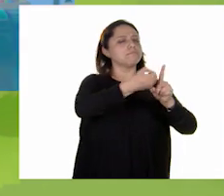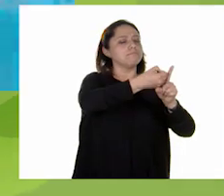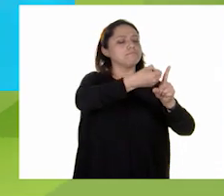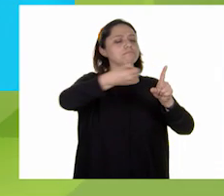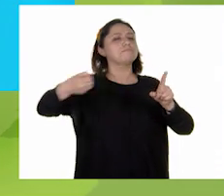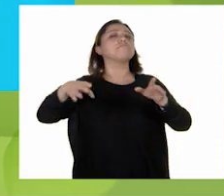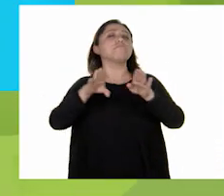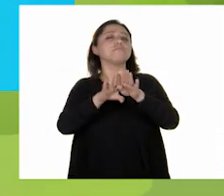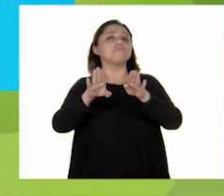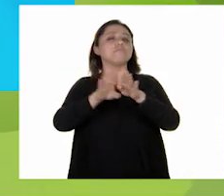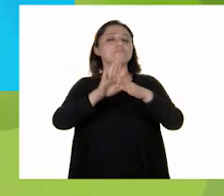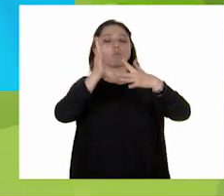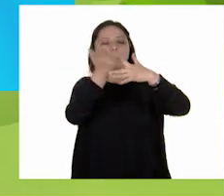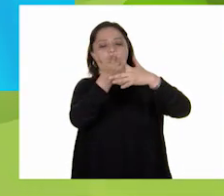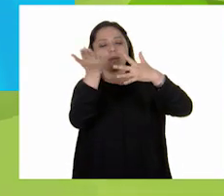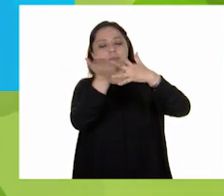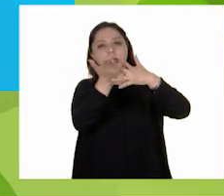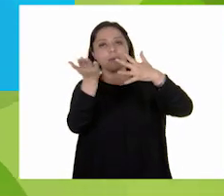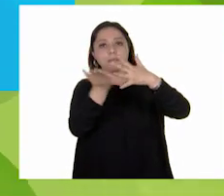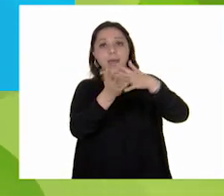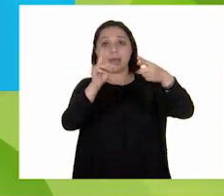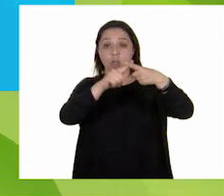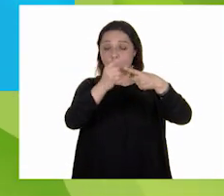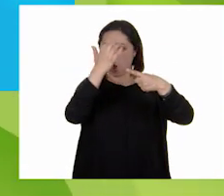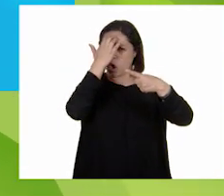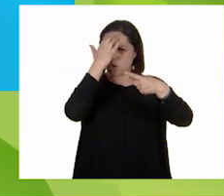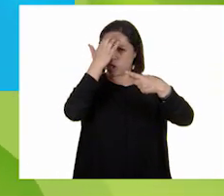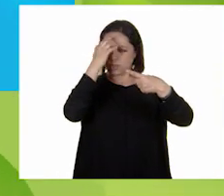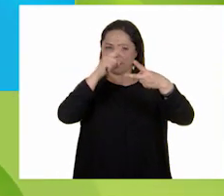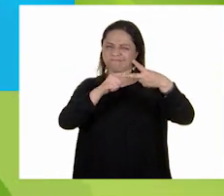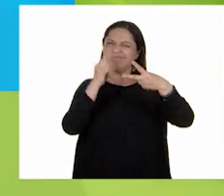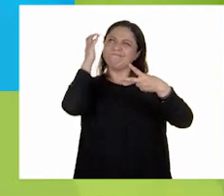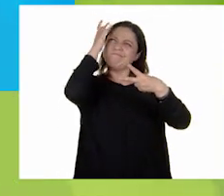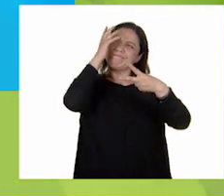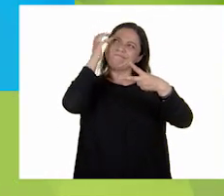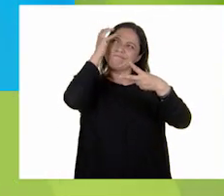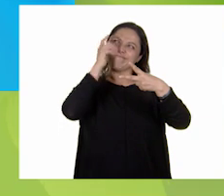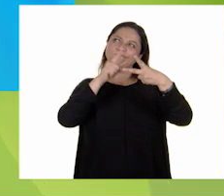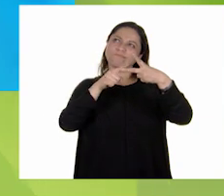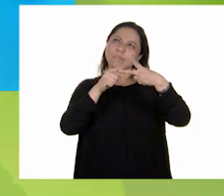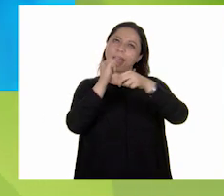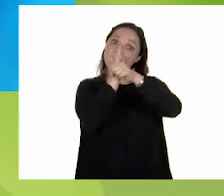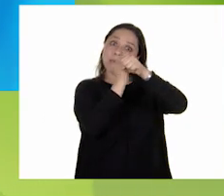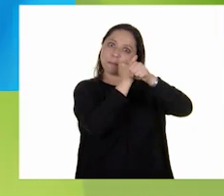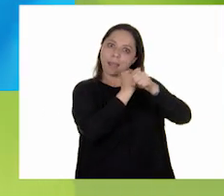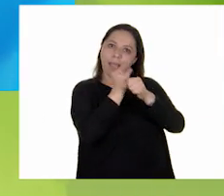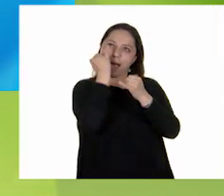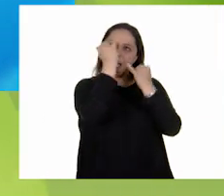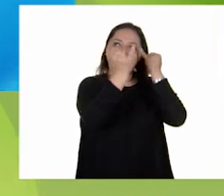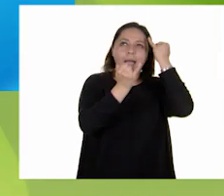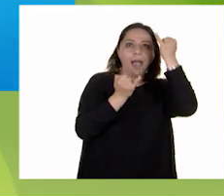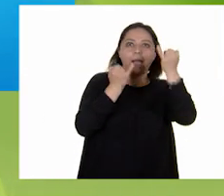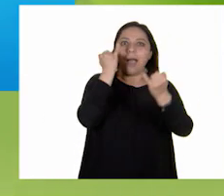dividimos en cinco etapas. Conocer, reflexionar, investigar e imaginar, crear y mejorar y